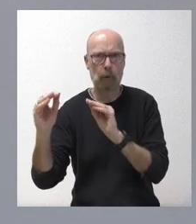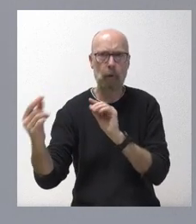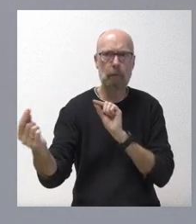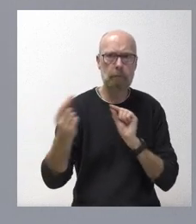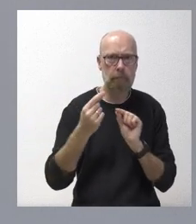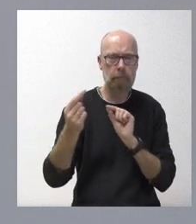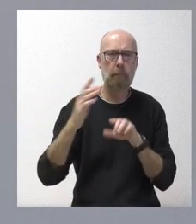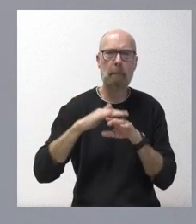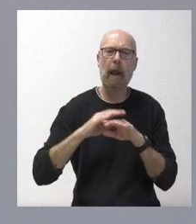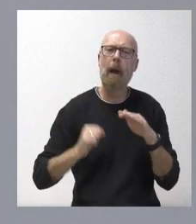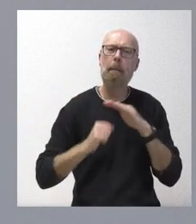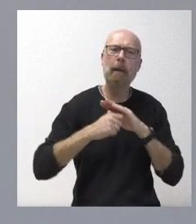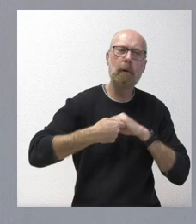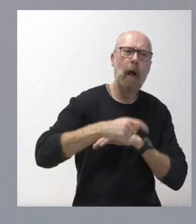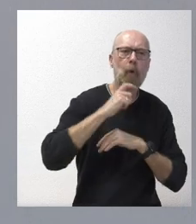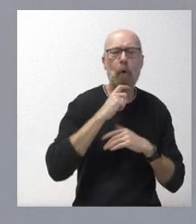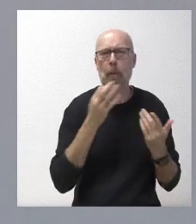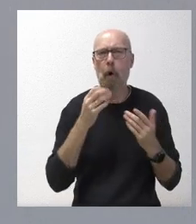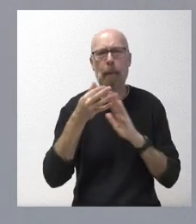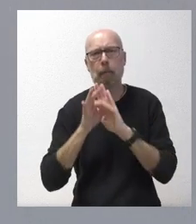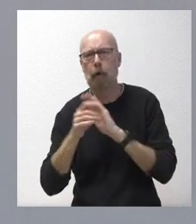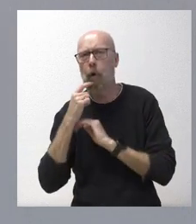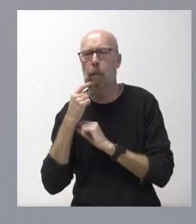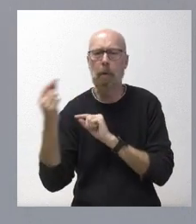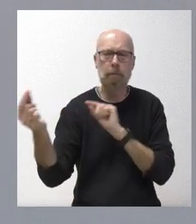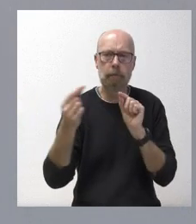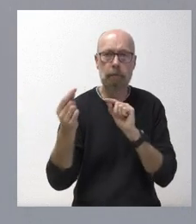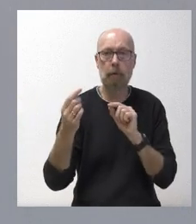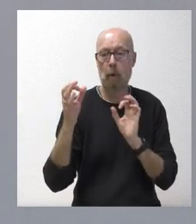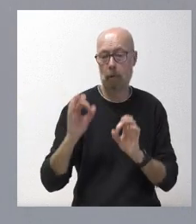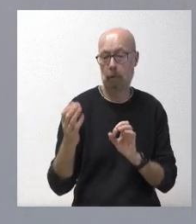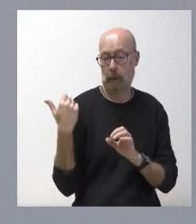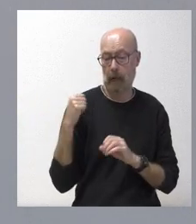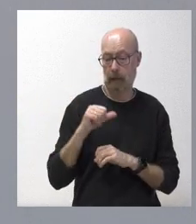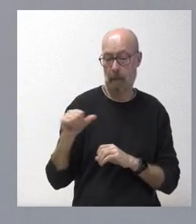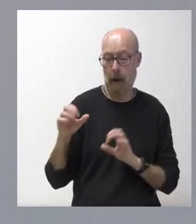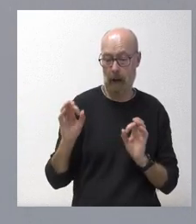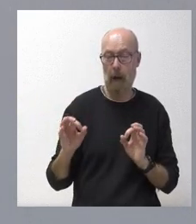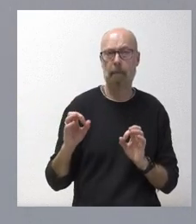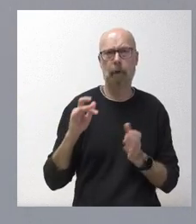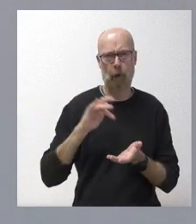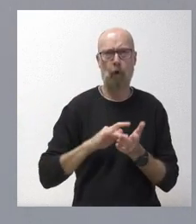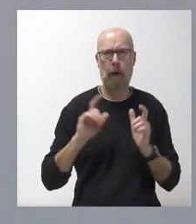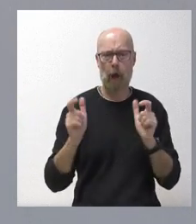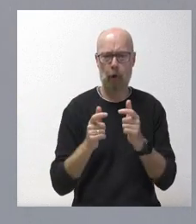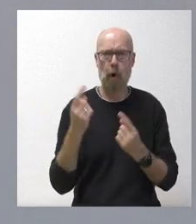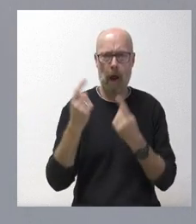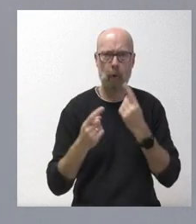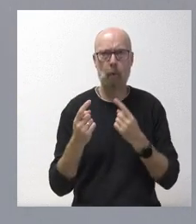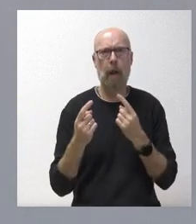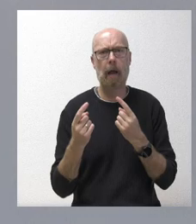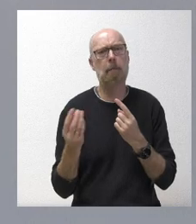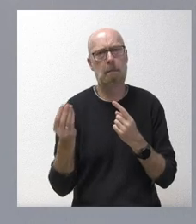el techo de gasto y con los presupuestos. Esta misma semana hemos tenido alguna reunión que faltaba y también algún contacto